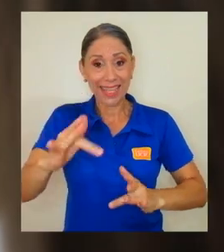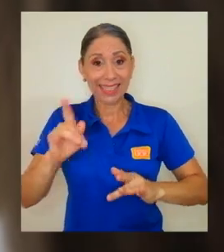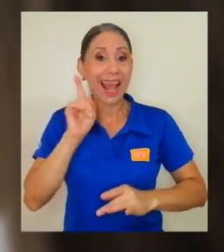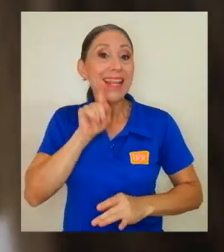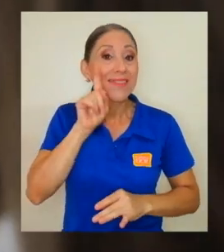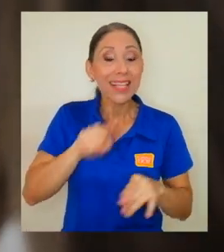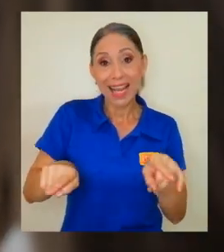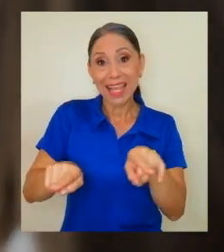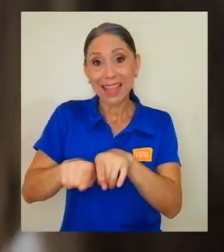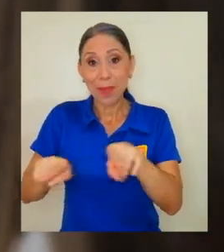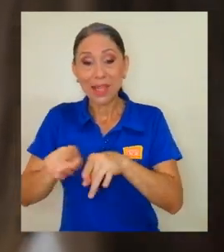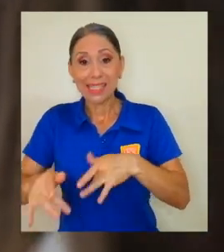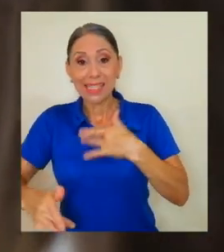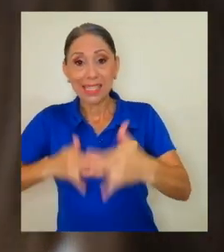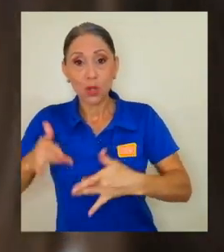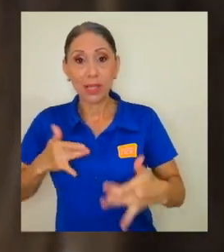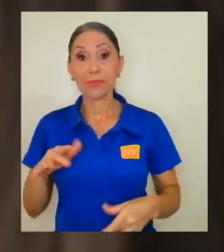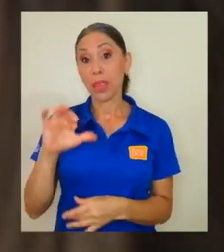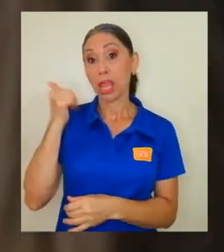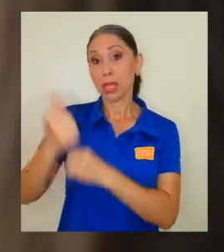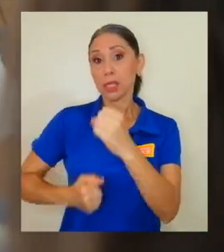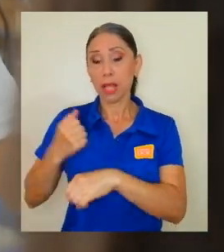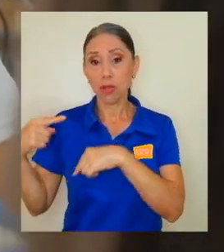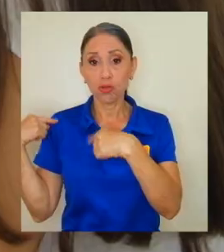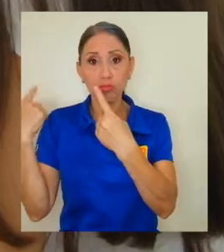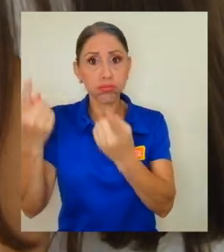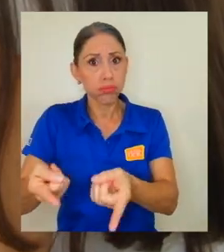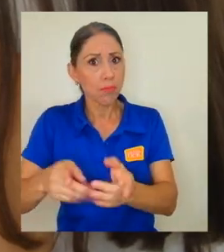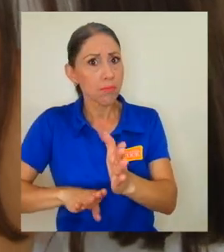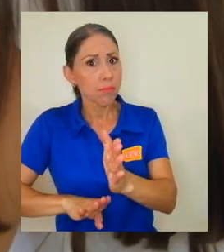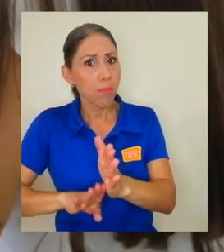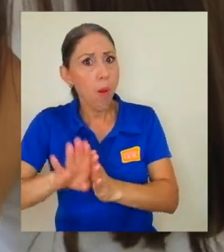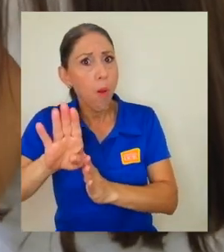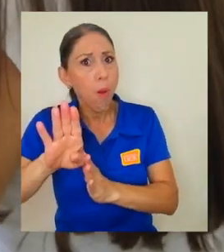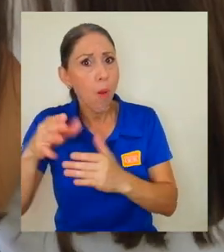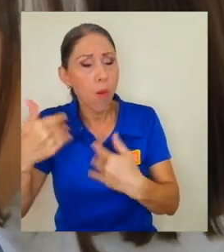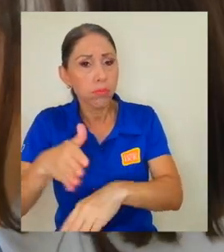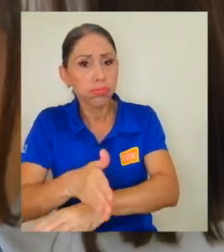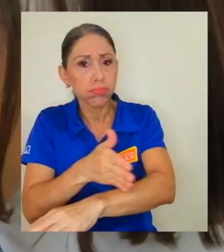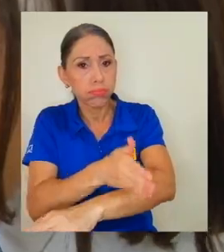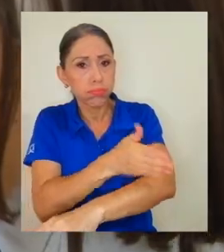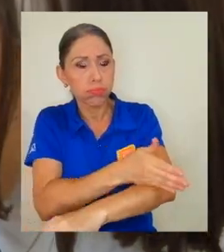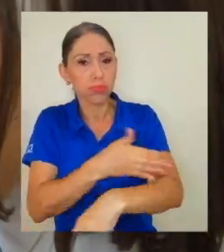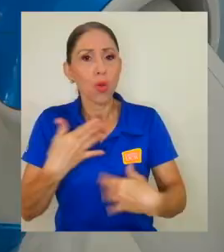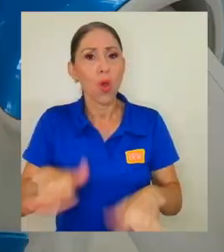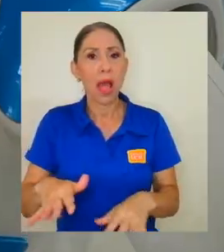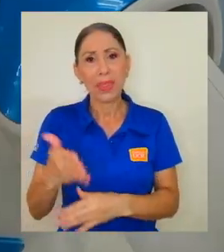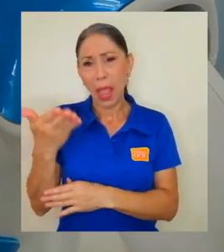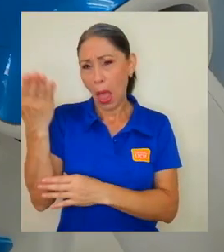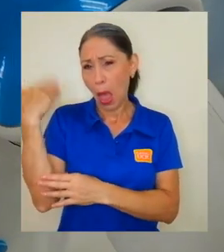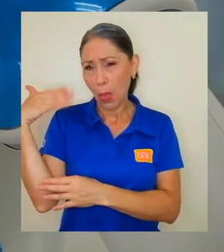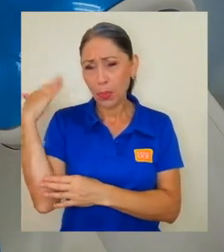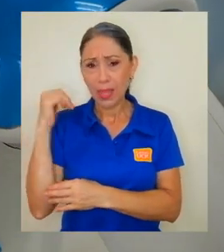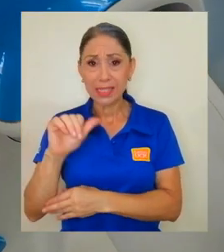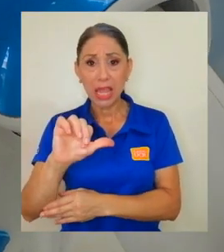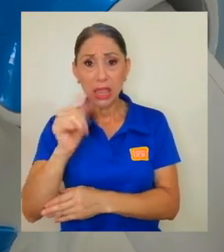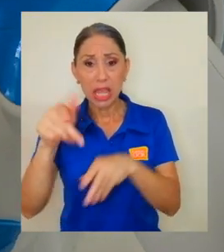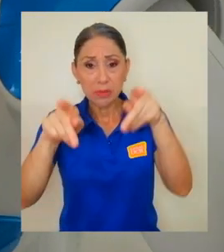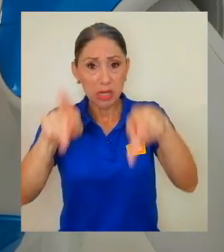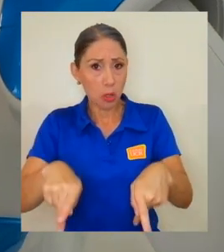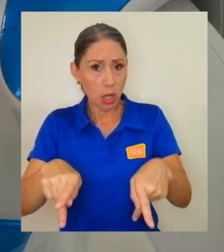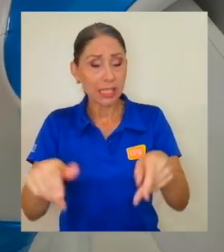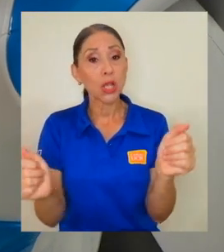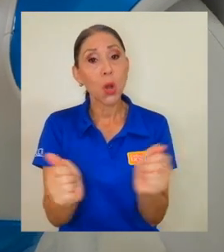En estos 10 años hemos visto un crecimiento enorme, de una participación de 10 personas con tres